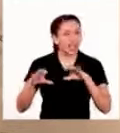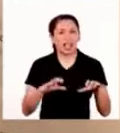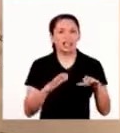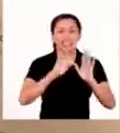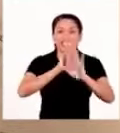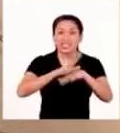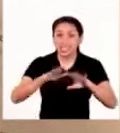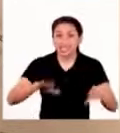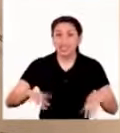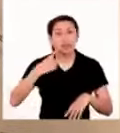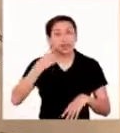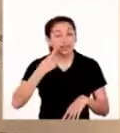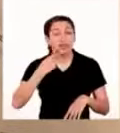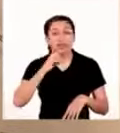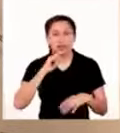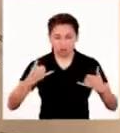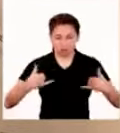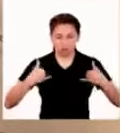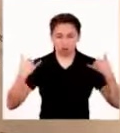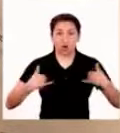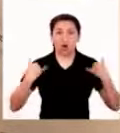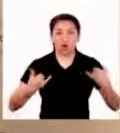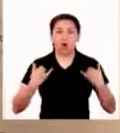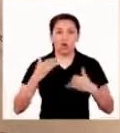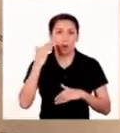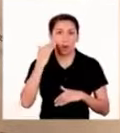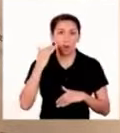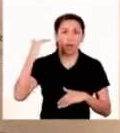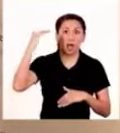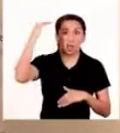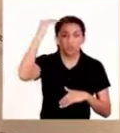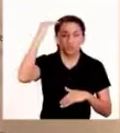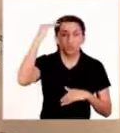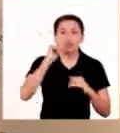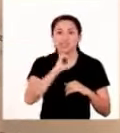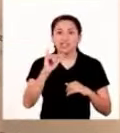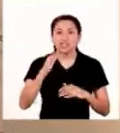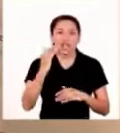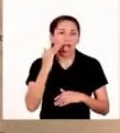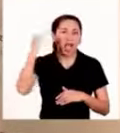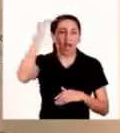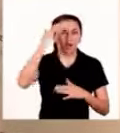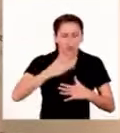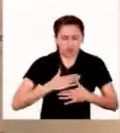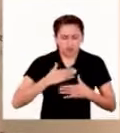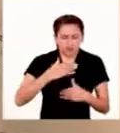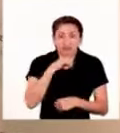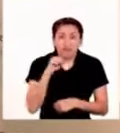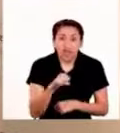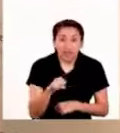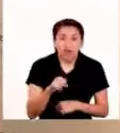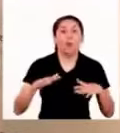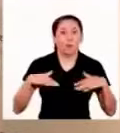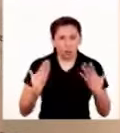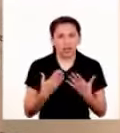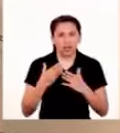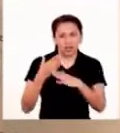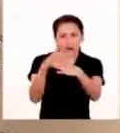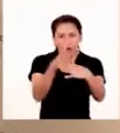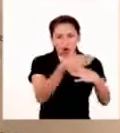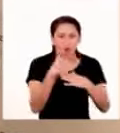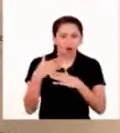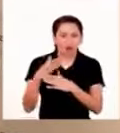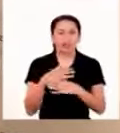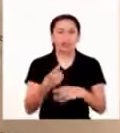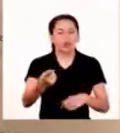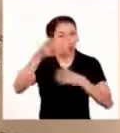y allí las niñas, niños, adolescentes, jóvenes, personas adultas y personas adultas mayores pueden